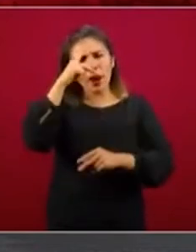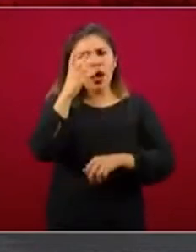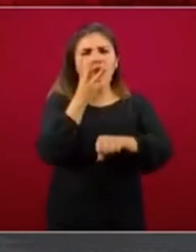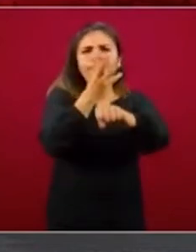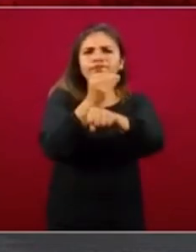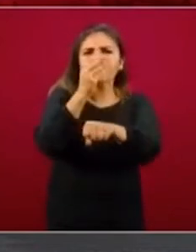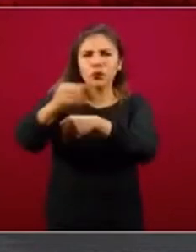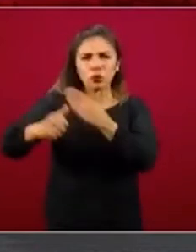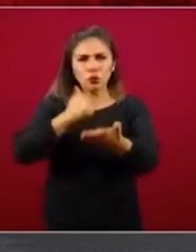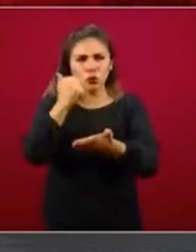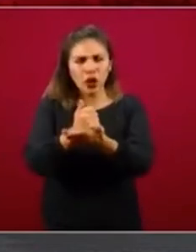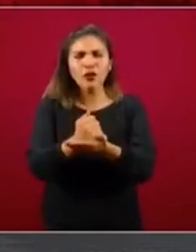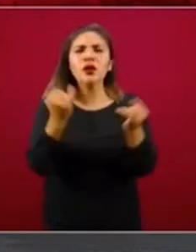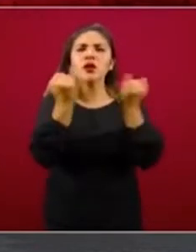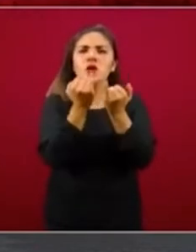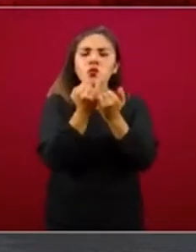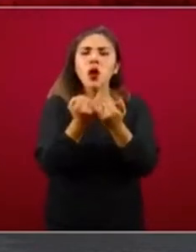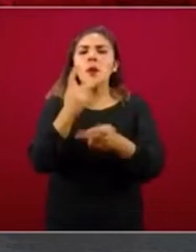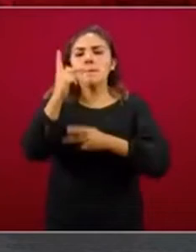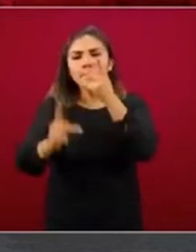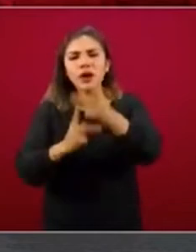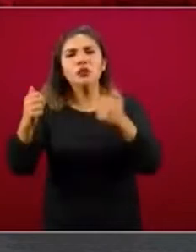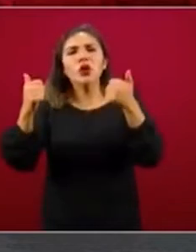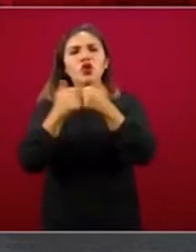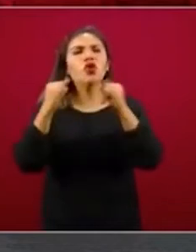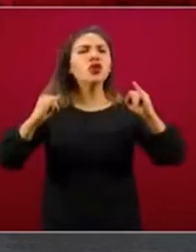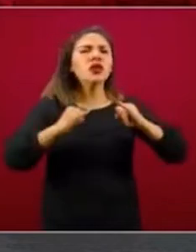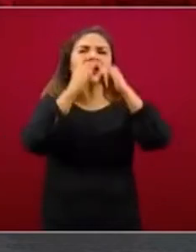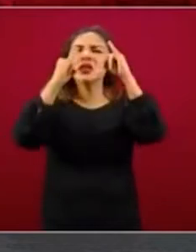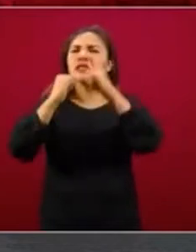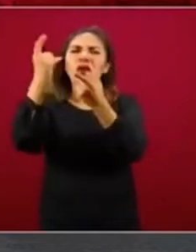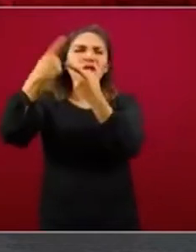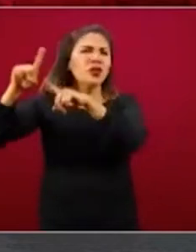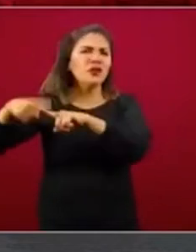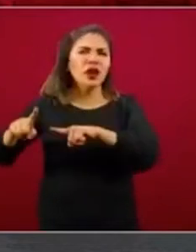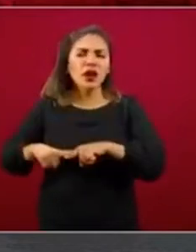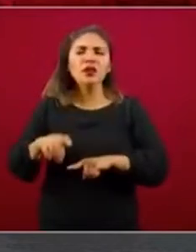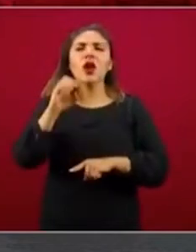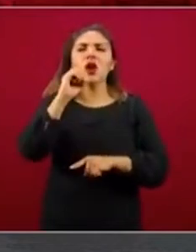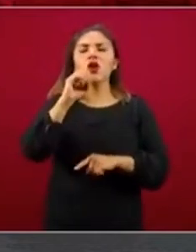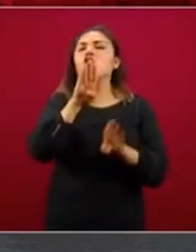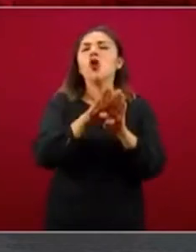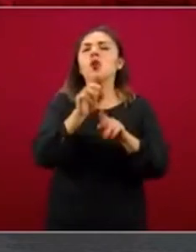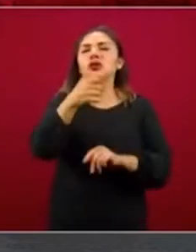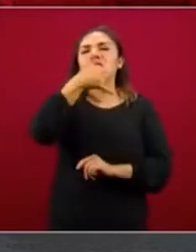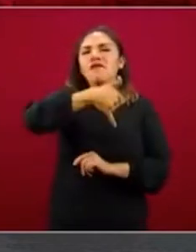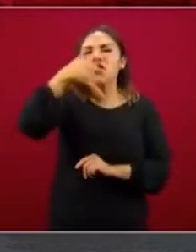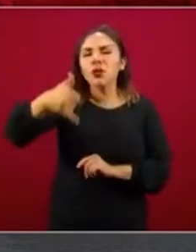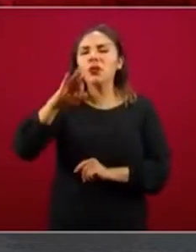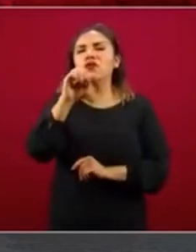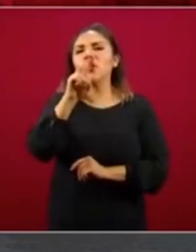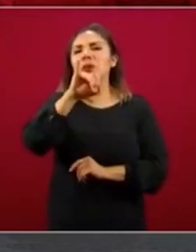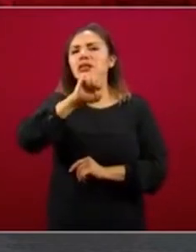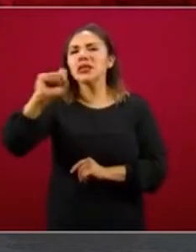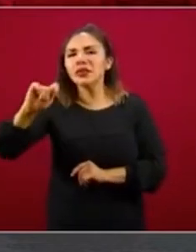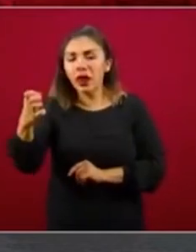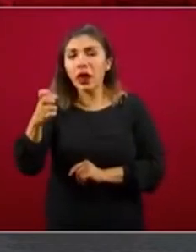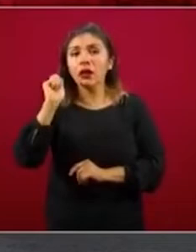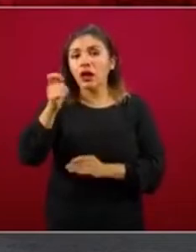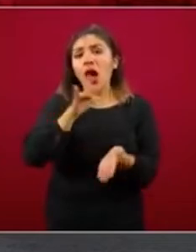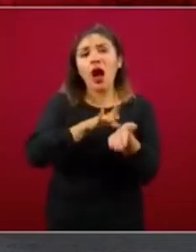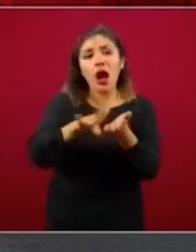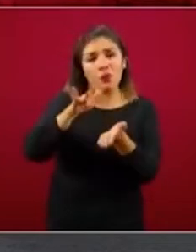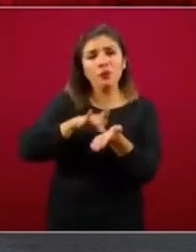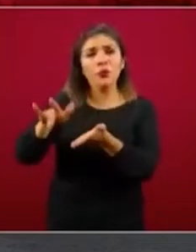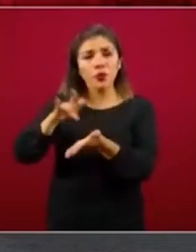como la colocación de créditos a través de las instancias como Infonavir, Foviste, Sociedad Hipotecaria Federal, nos están